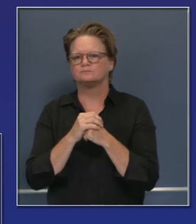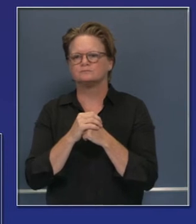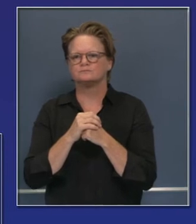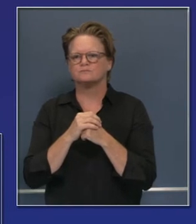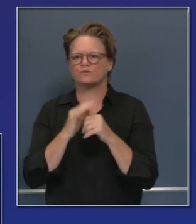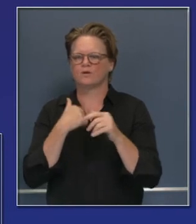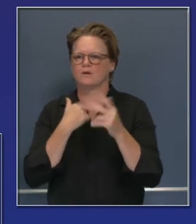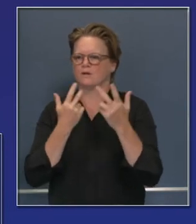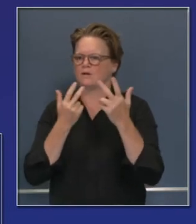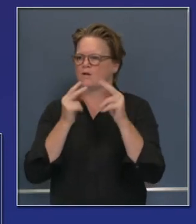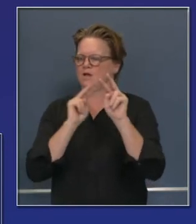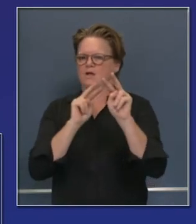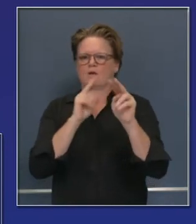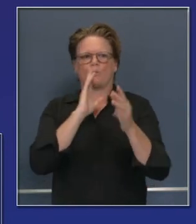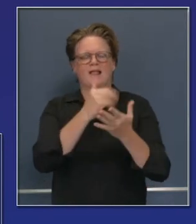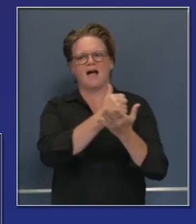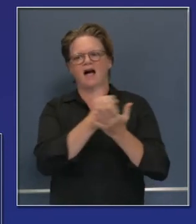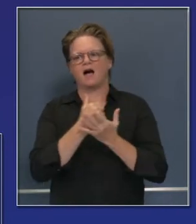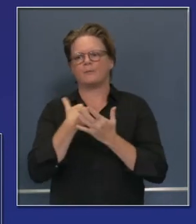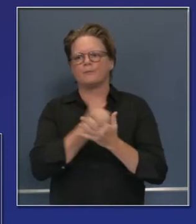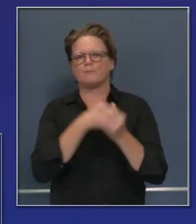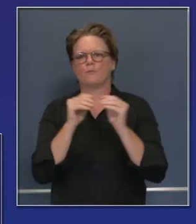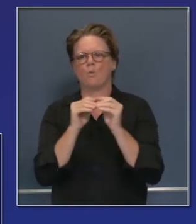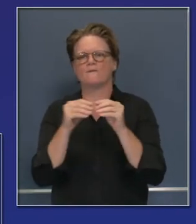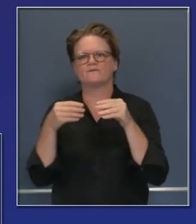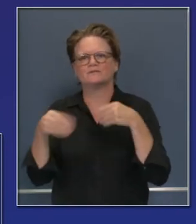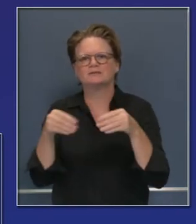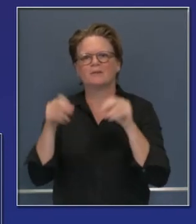los esfuerzos que ya estamos haciendo pero nos permitirá más flexibilidad